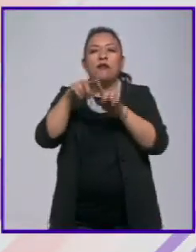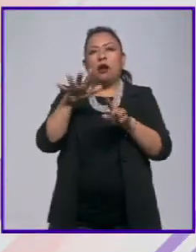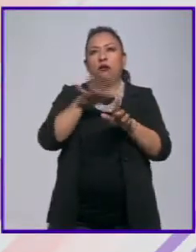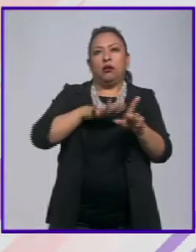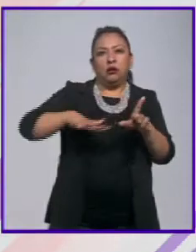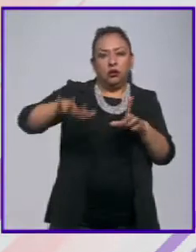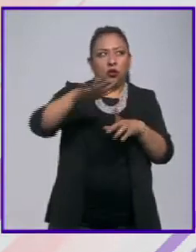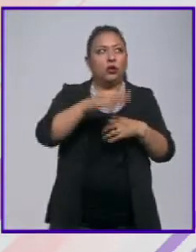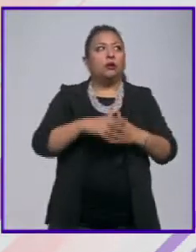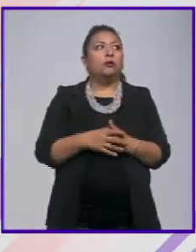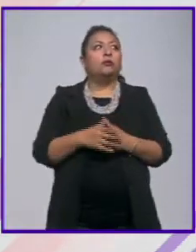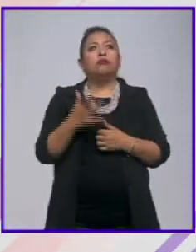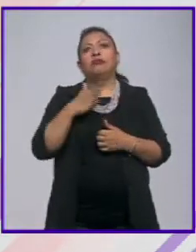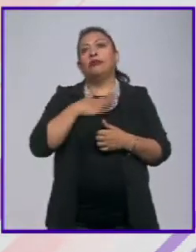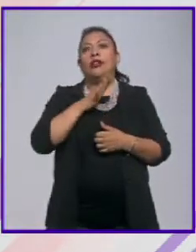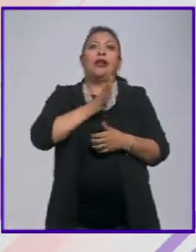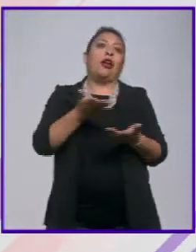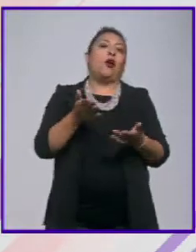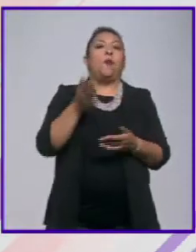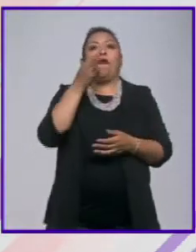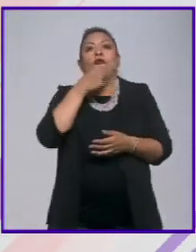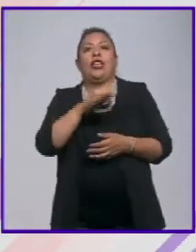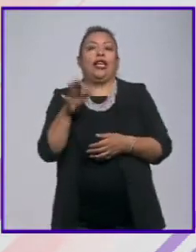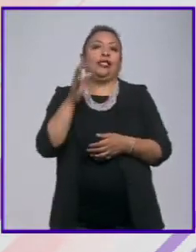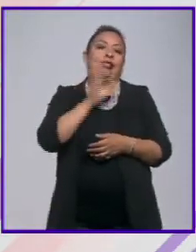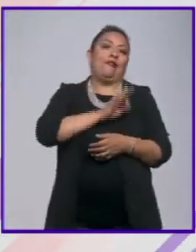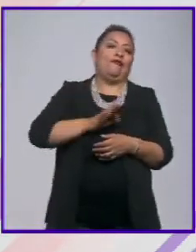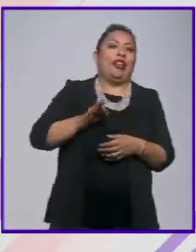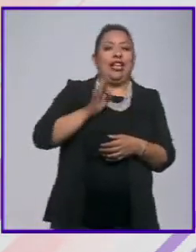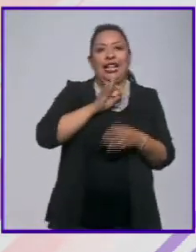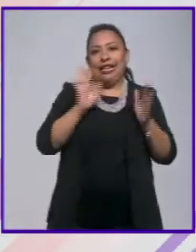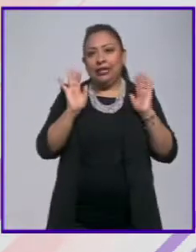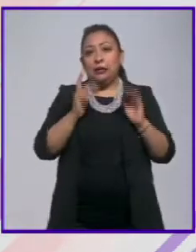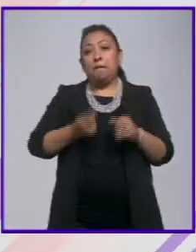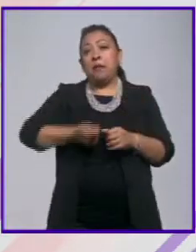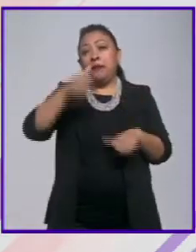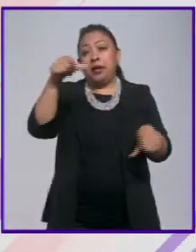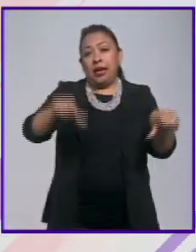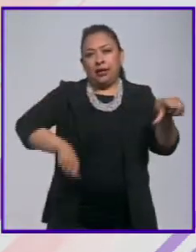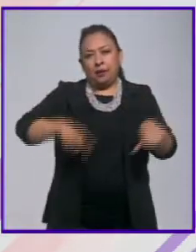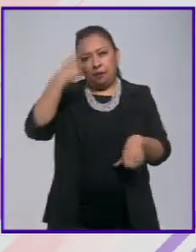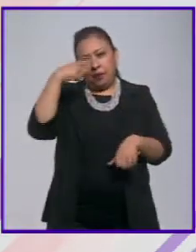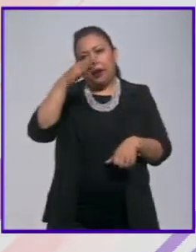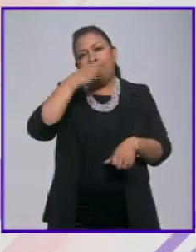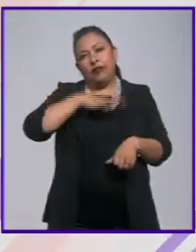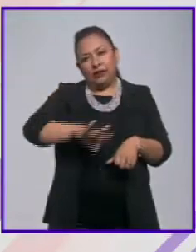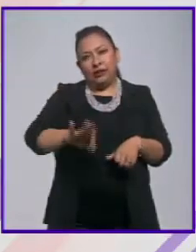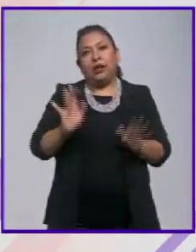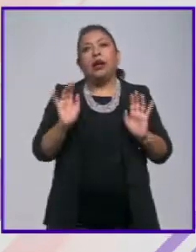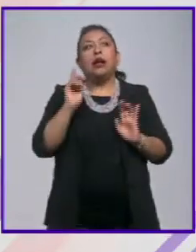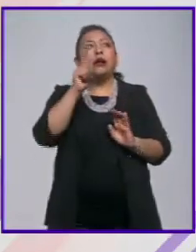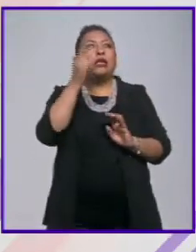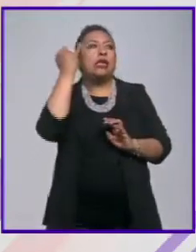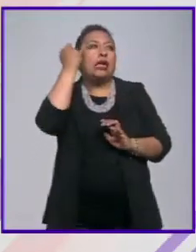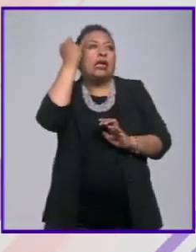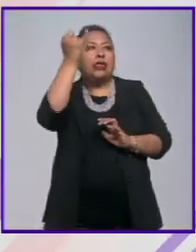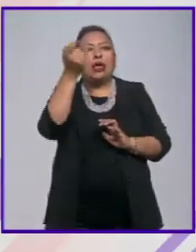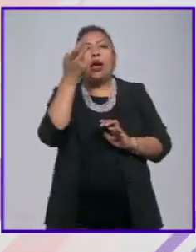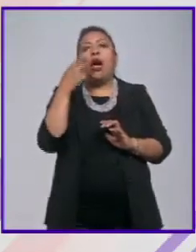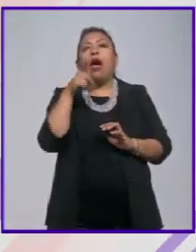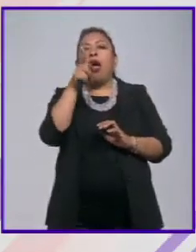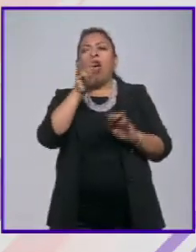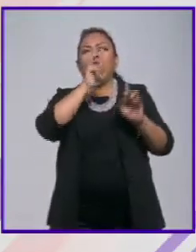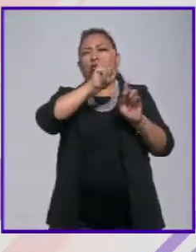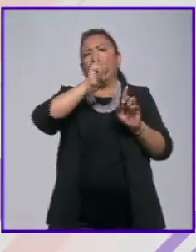Estamos de plácemes estamos celebrando y una de nuestras primeras actividades para celebrarlo se nos ocurrió poner esta